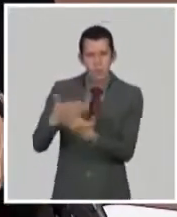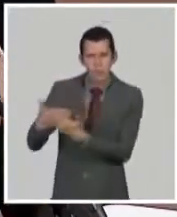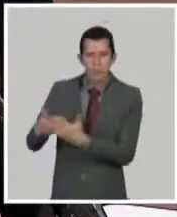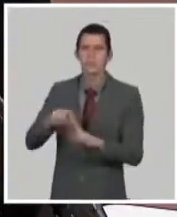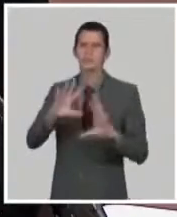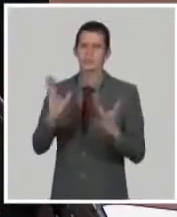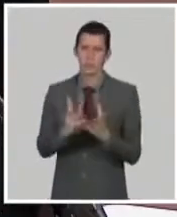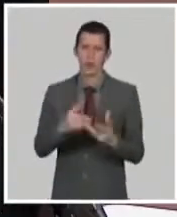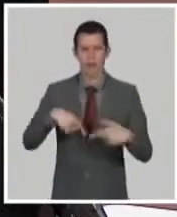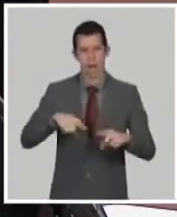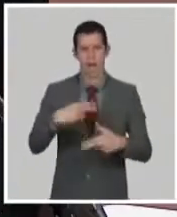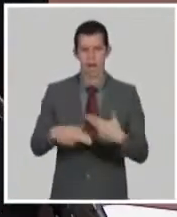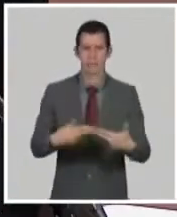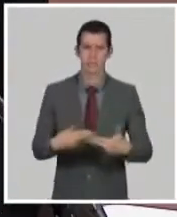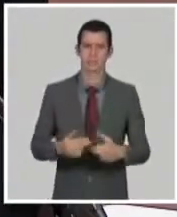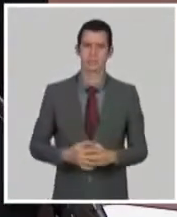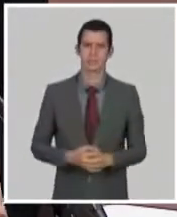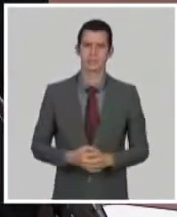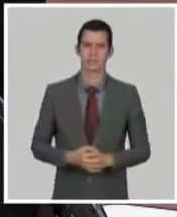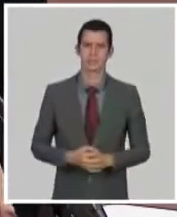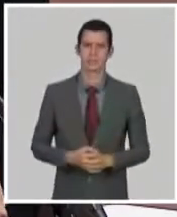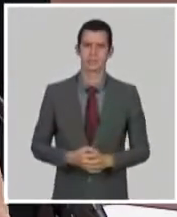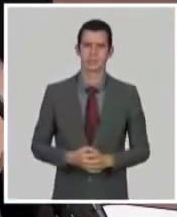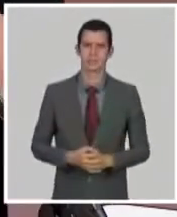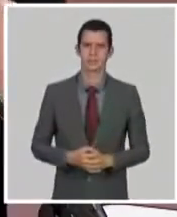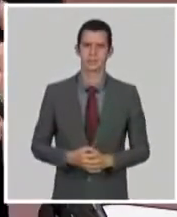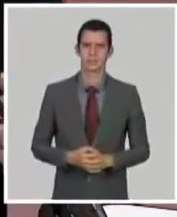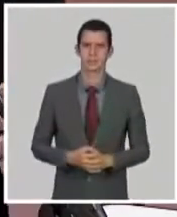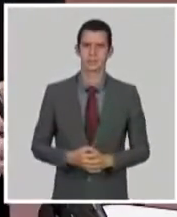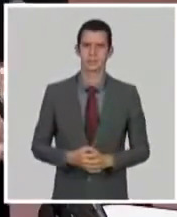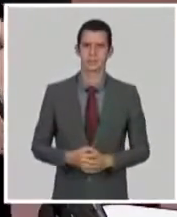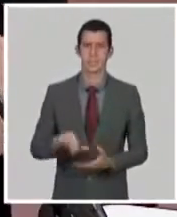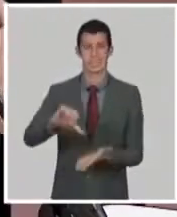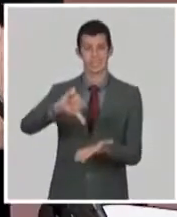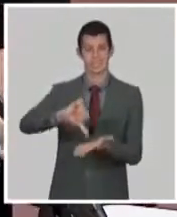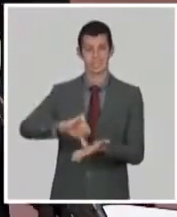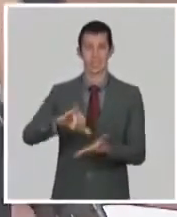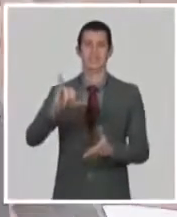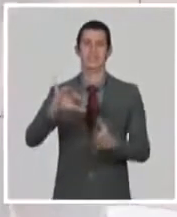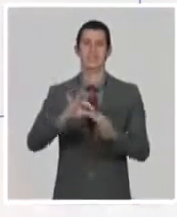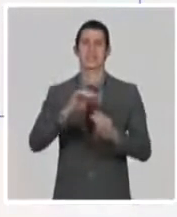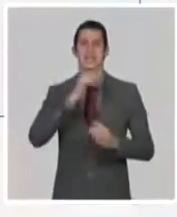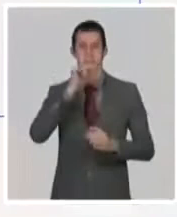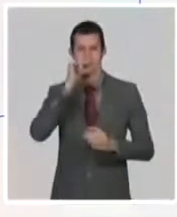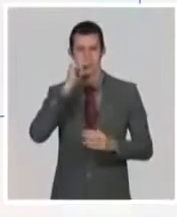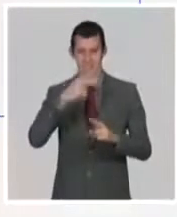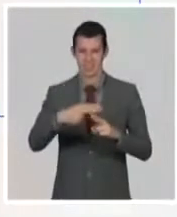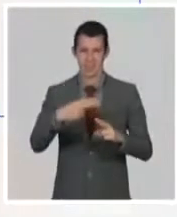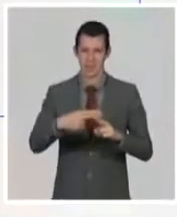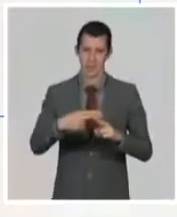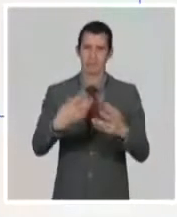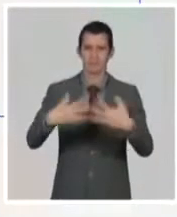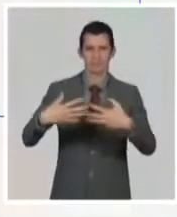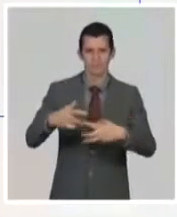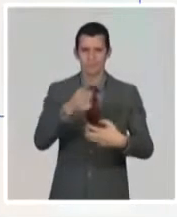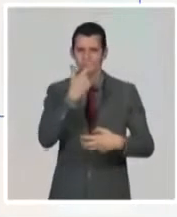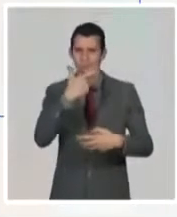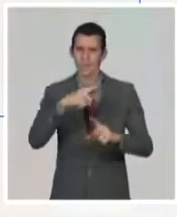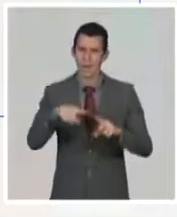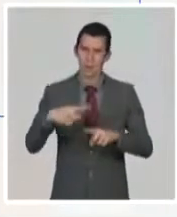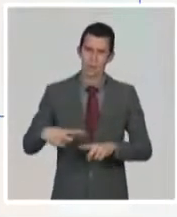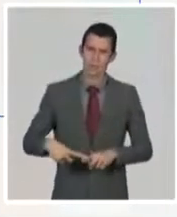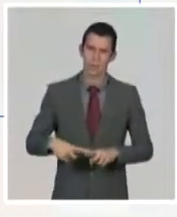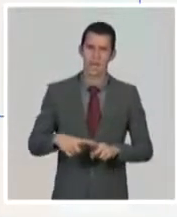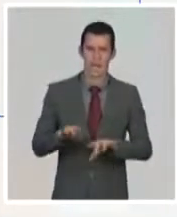En el CLB tiene dos candidatos vacunales que son los que van delante, que son Aldala y Manvisa. Continúa la